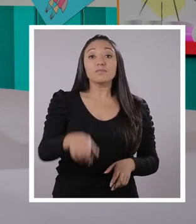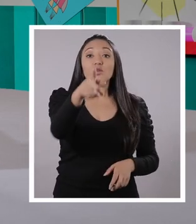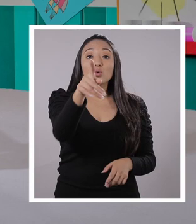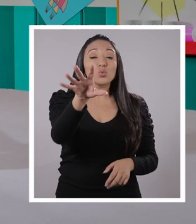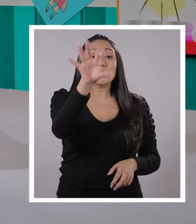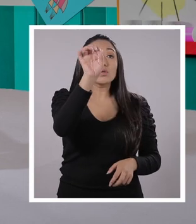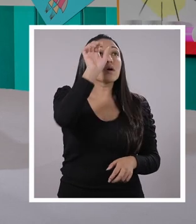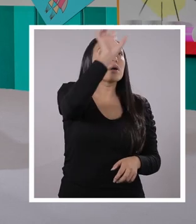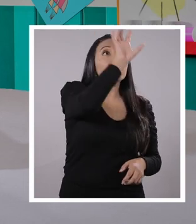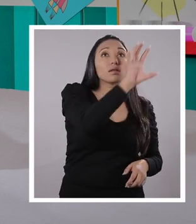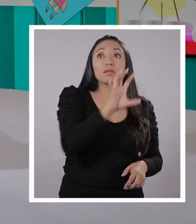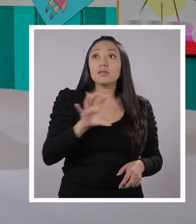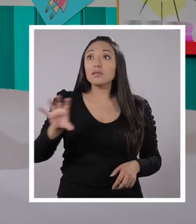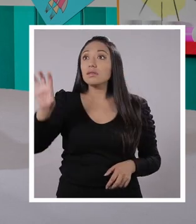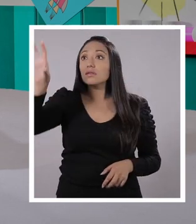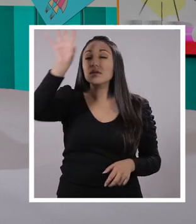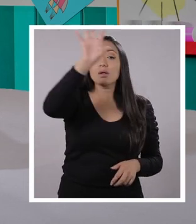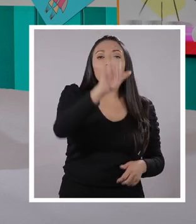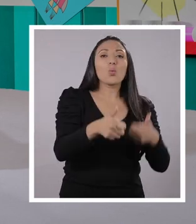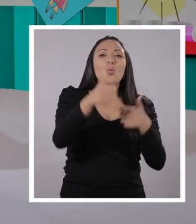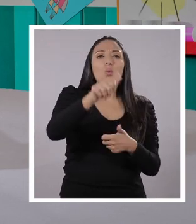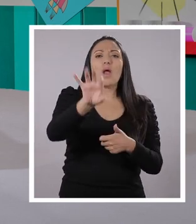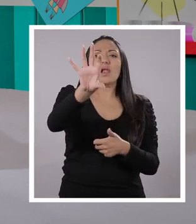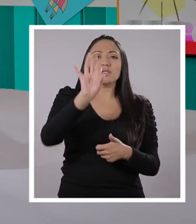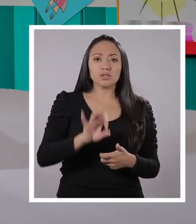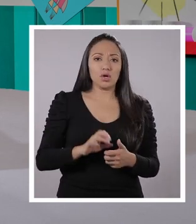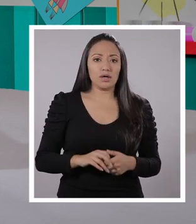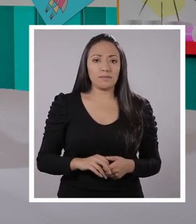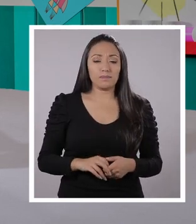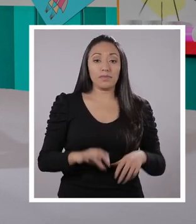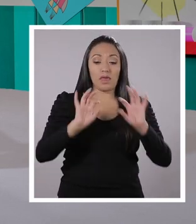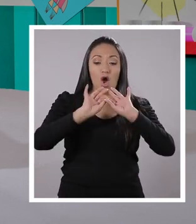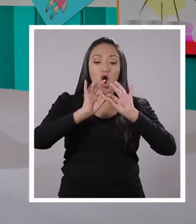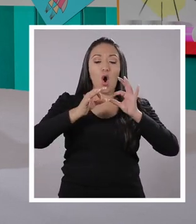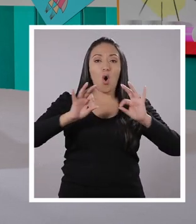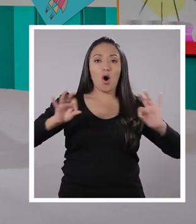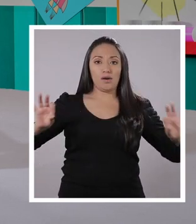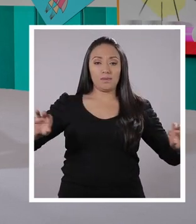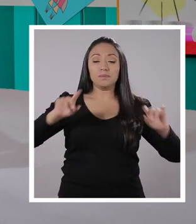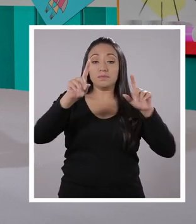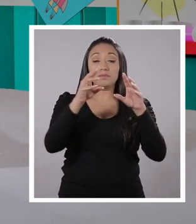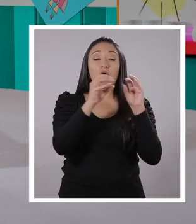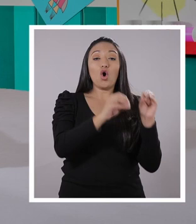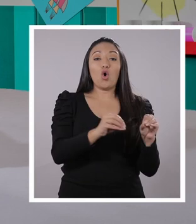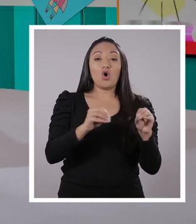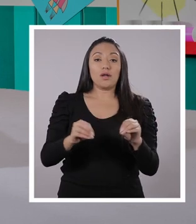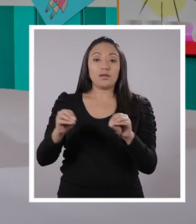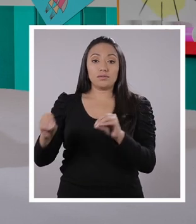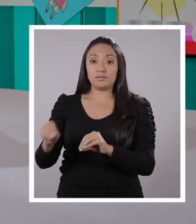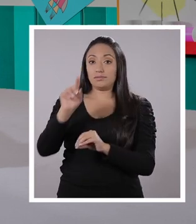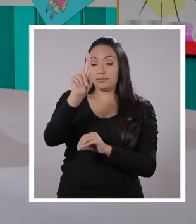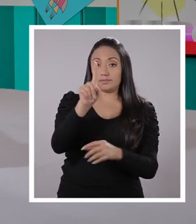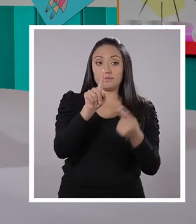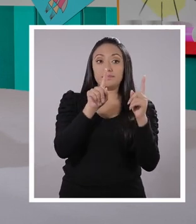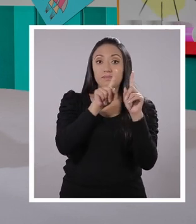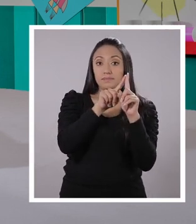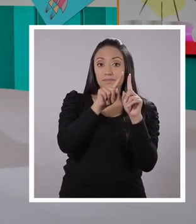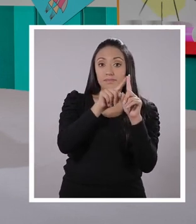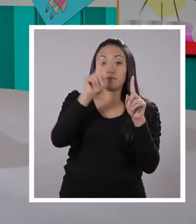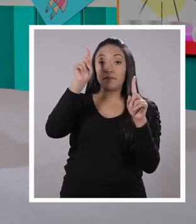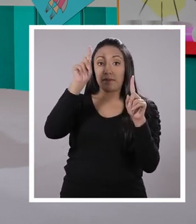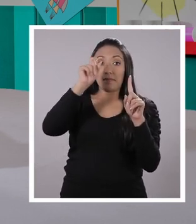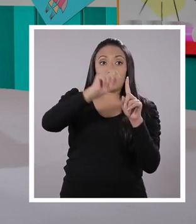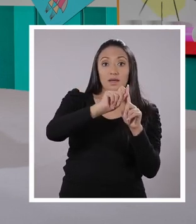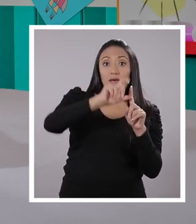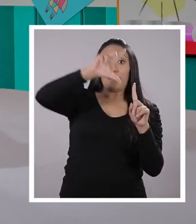uno de estos derechos. ¿Ya lo tienen? Ahora vamos a formar una oración. Ya. Recuerden que para hacer una oración, la primera letra